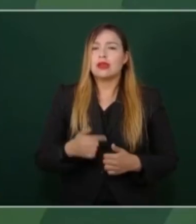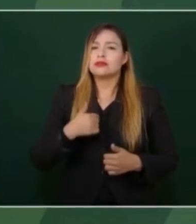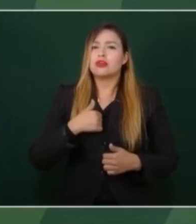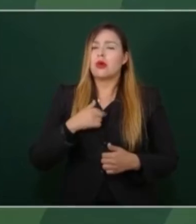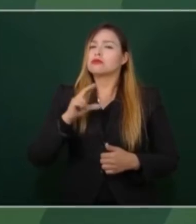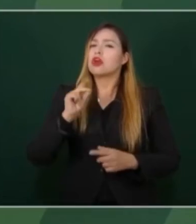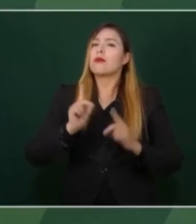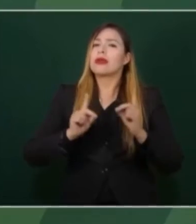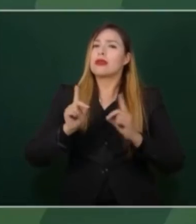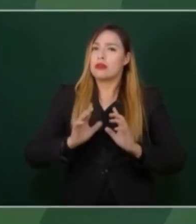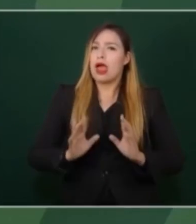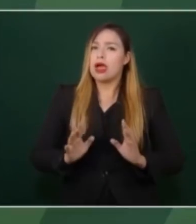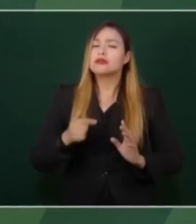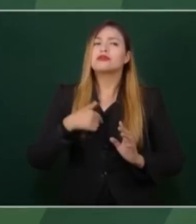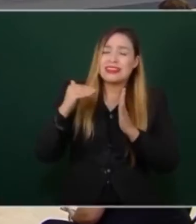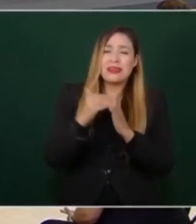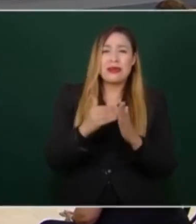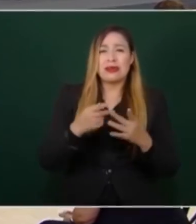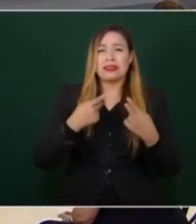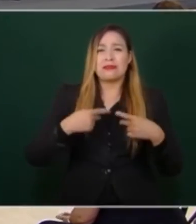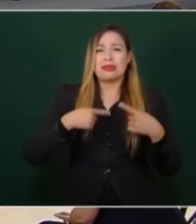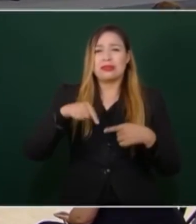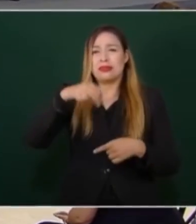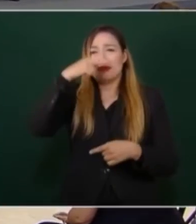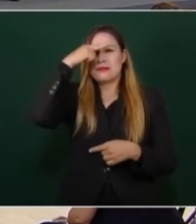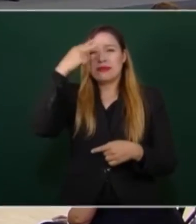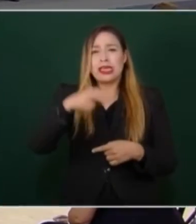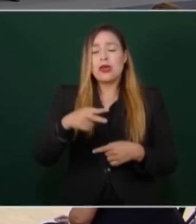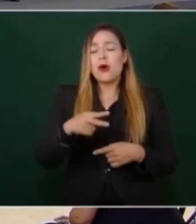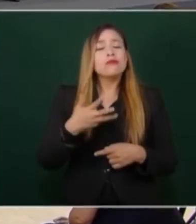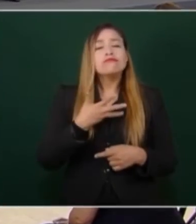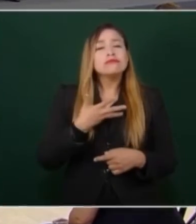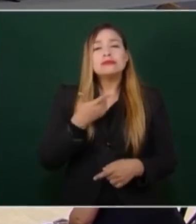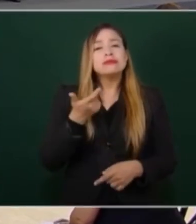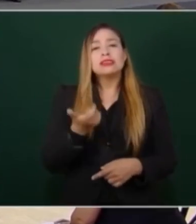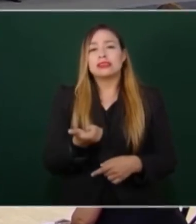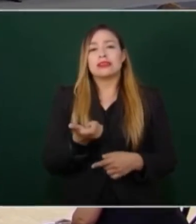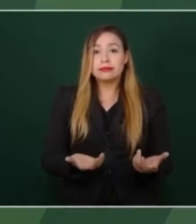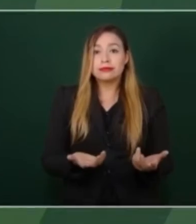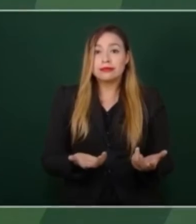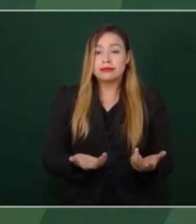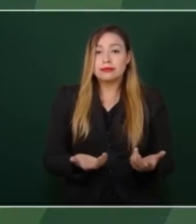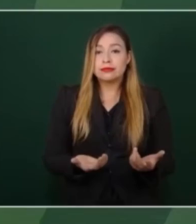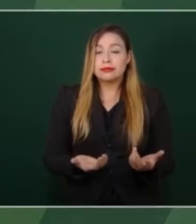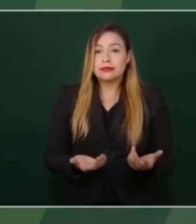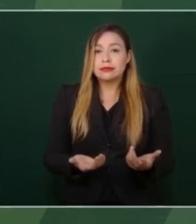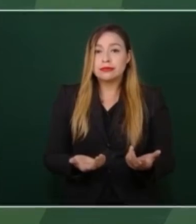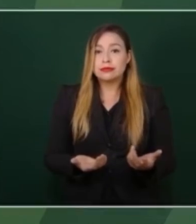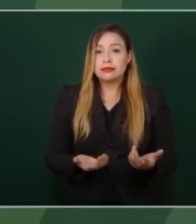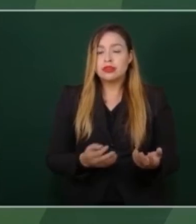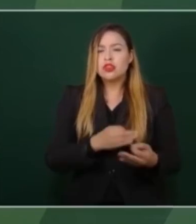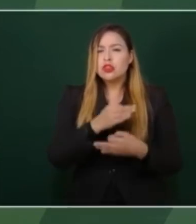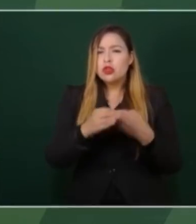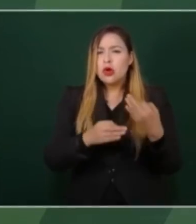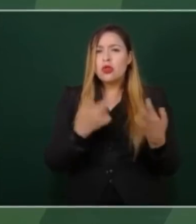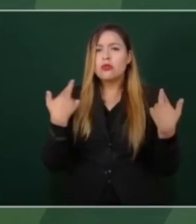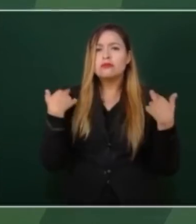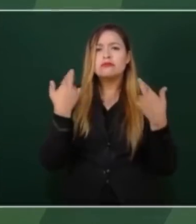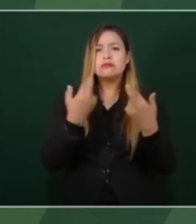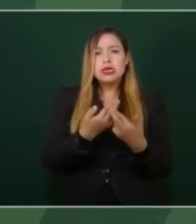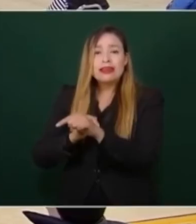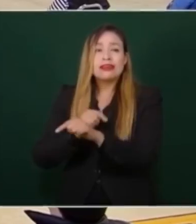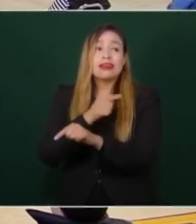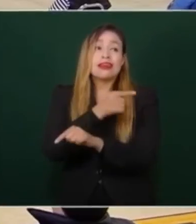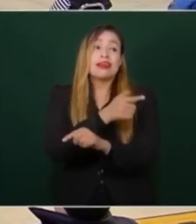revoltosos e incumplidores. Subrayó que la educación no es un privilegio, sino un derecho que debe ser de calidad. Con